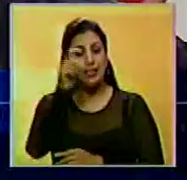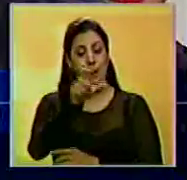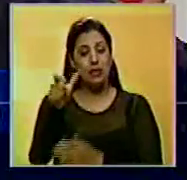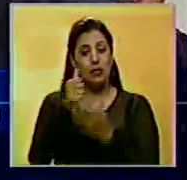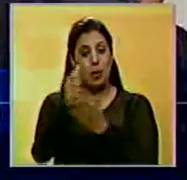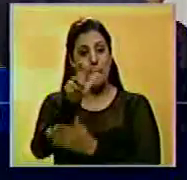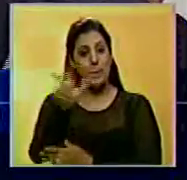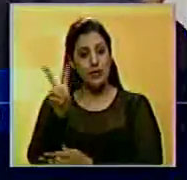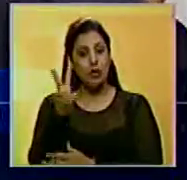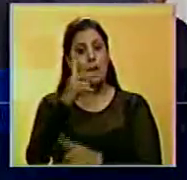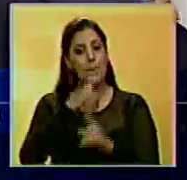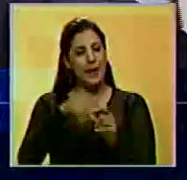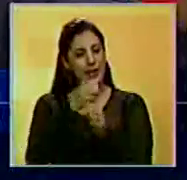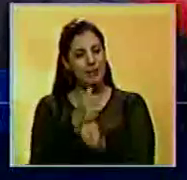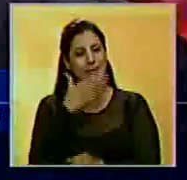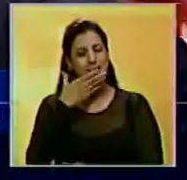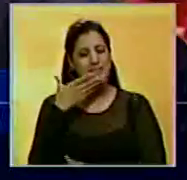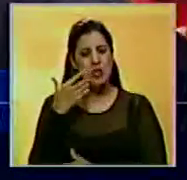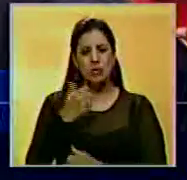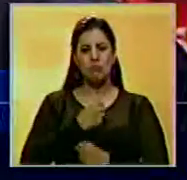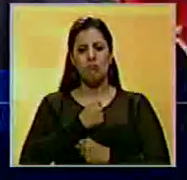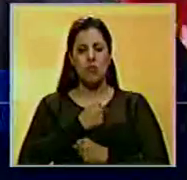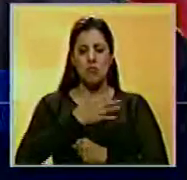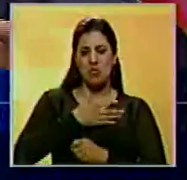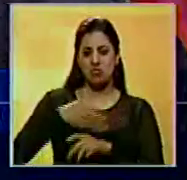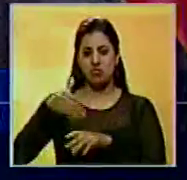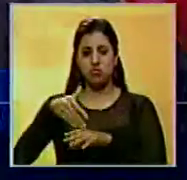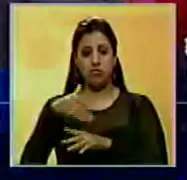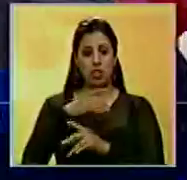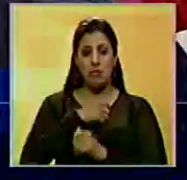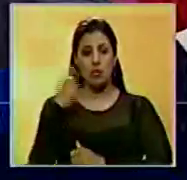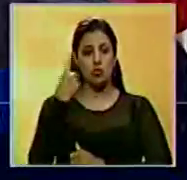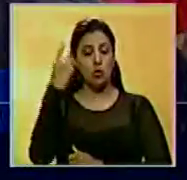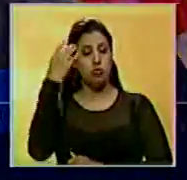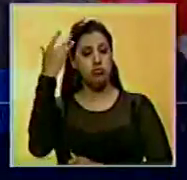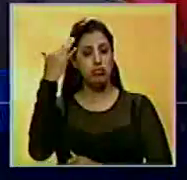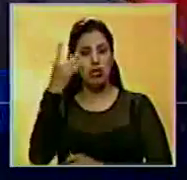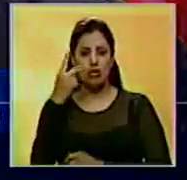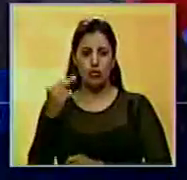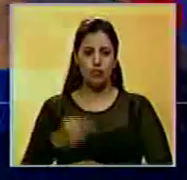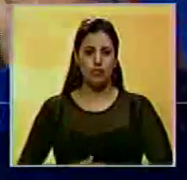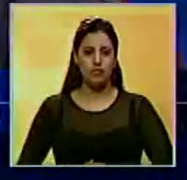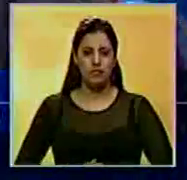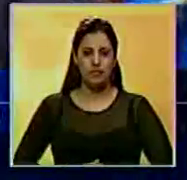venezolanos, sino es pensando de una manera egoísta y mezquina solamente de ese sector.